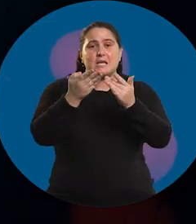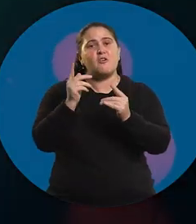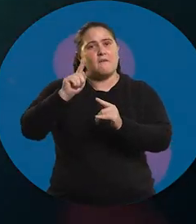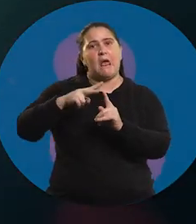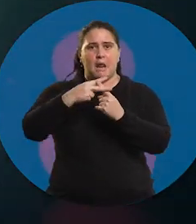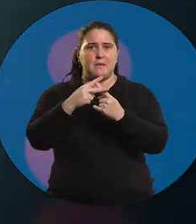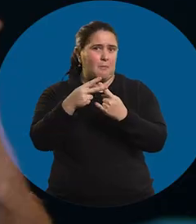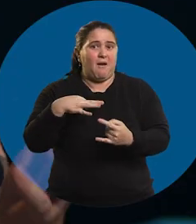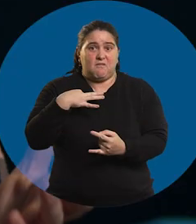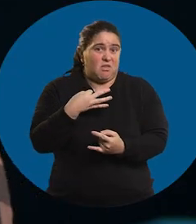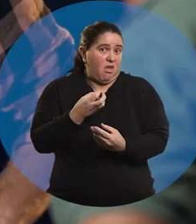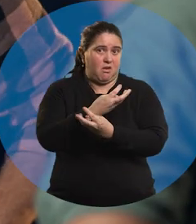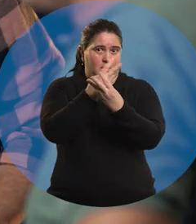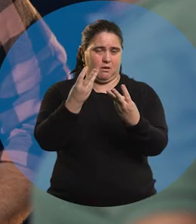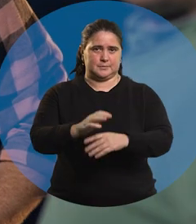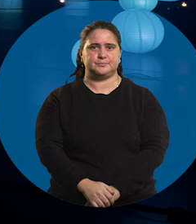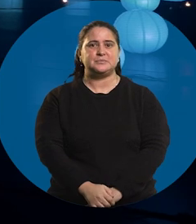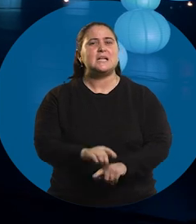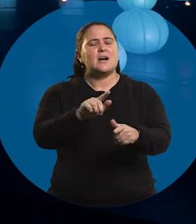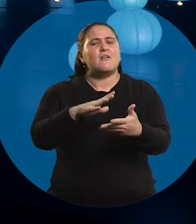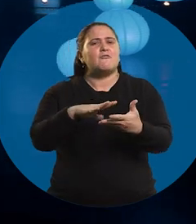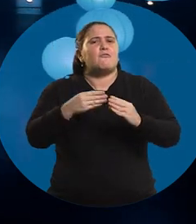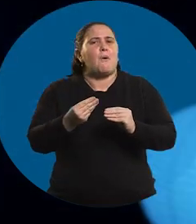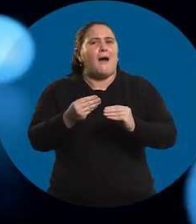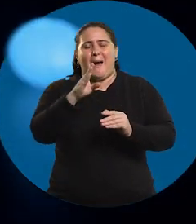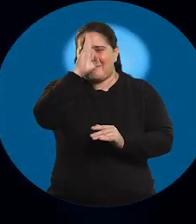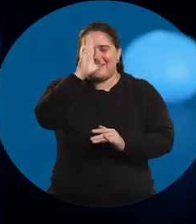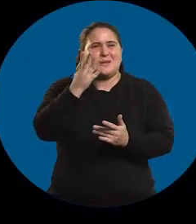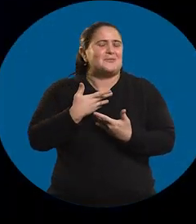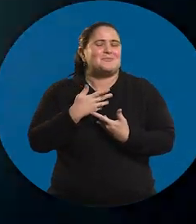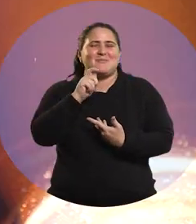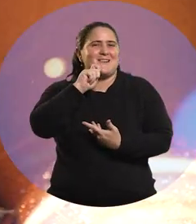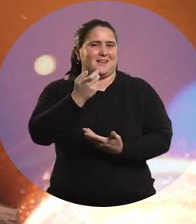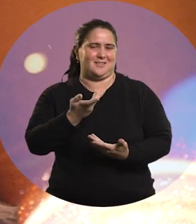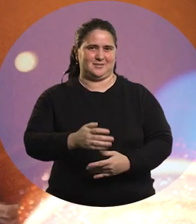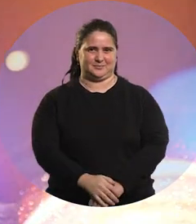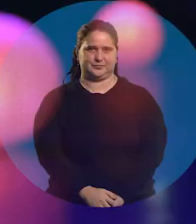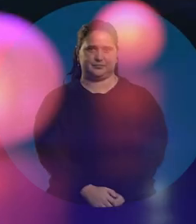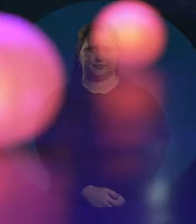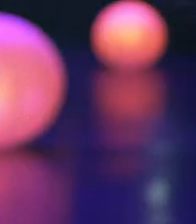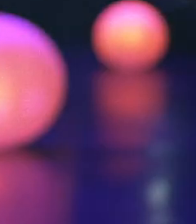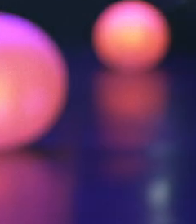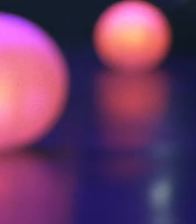herramientas para la vida misma. Ese estado de aprendiz es como lo más lindo.